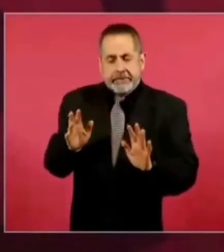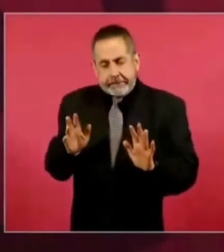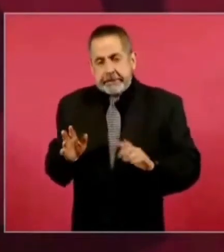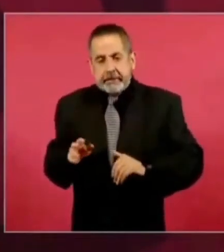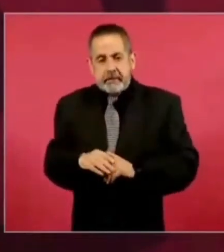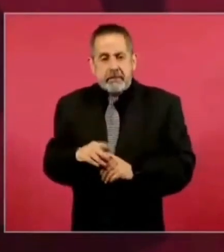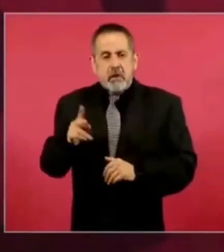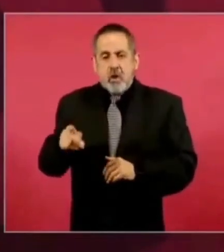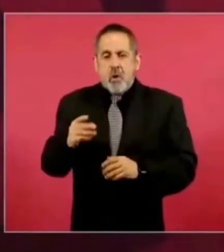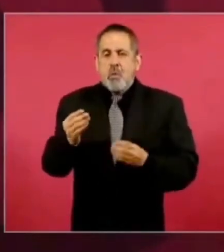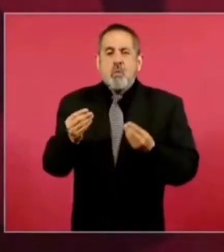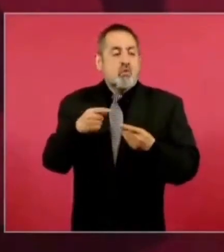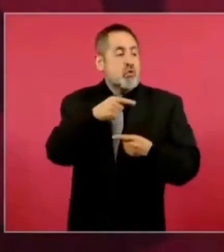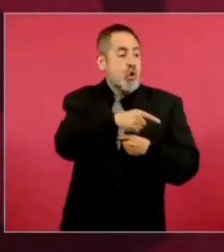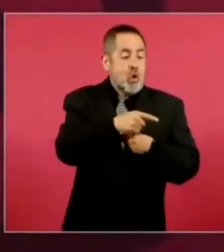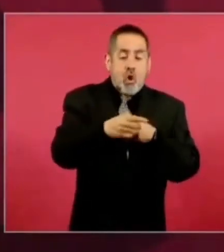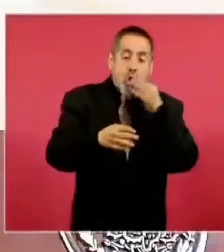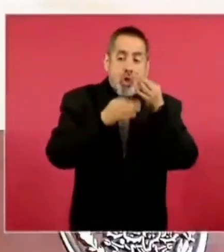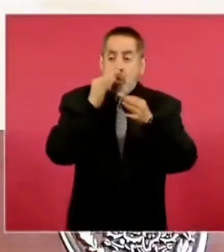hay mucha difusión